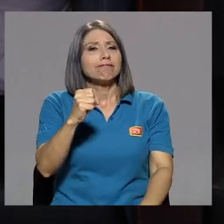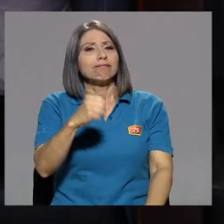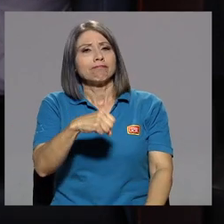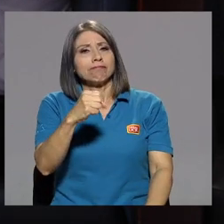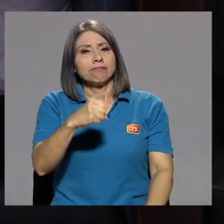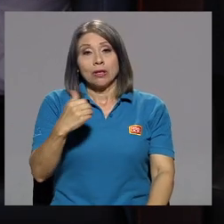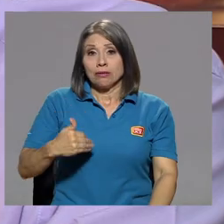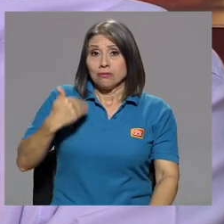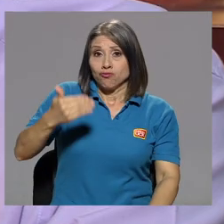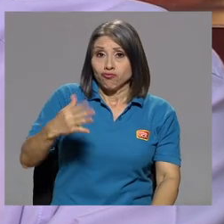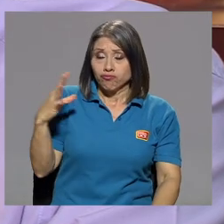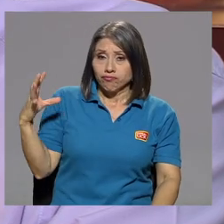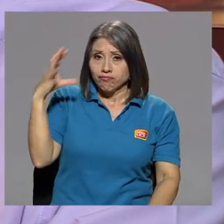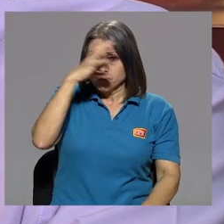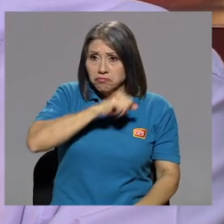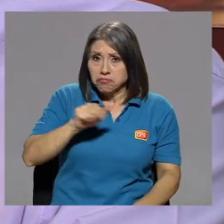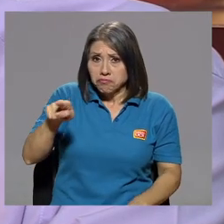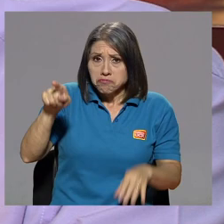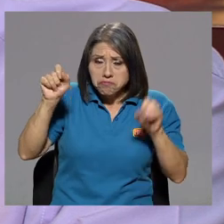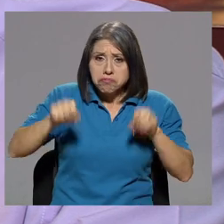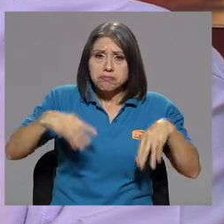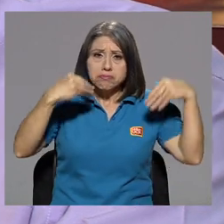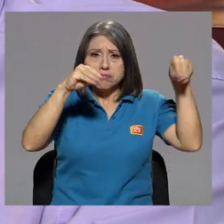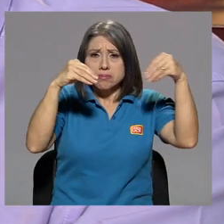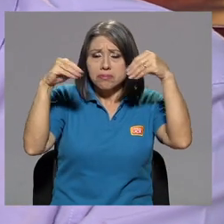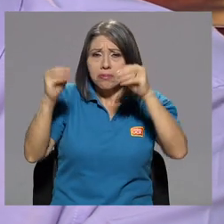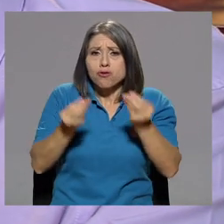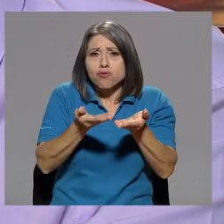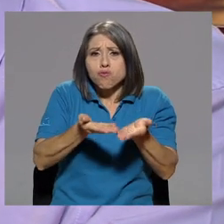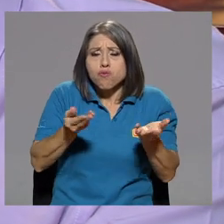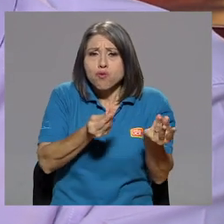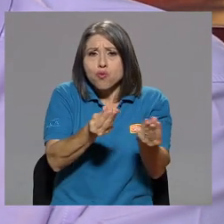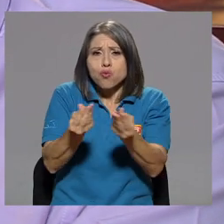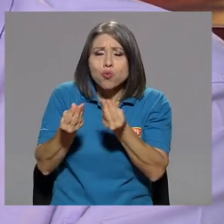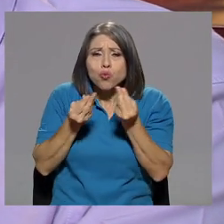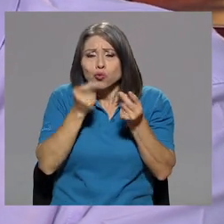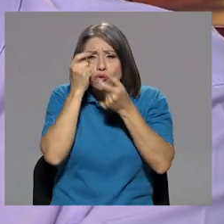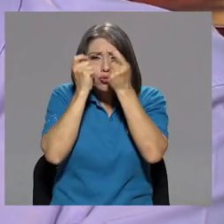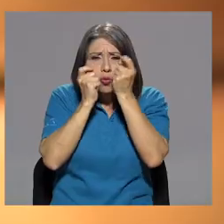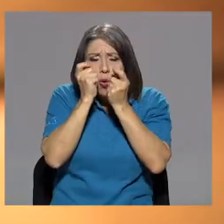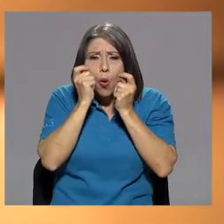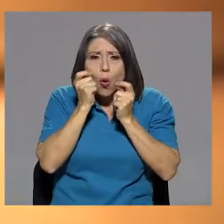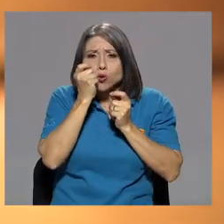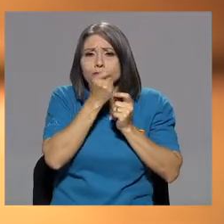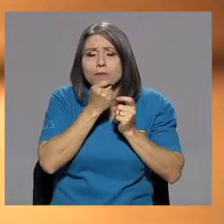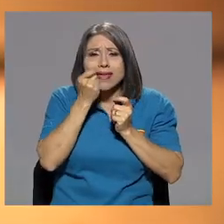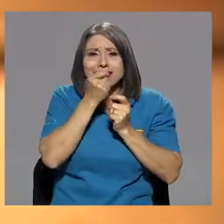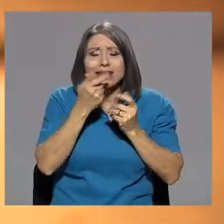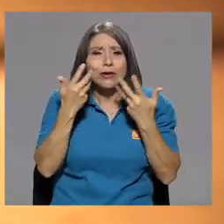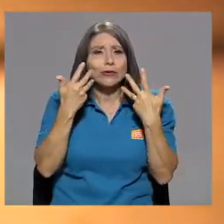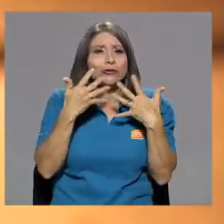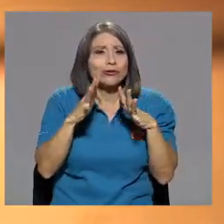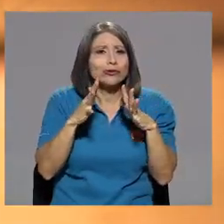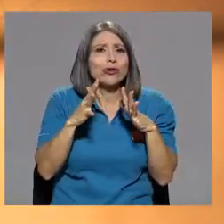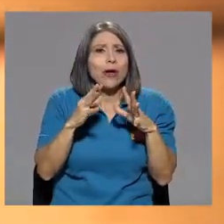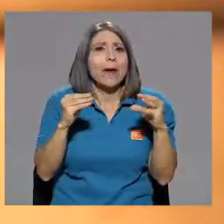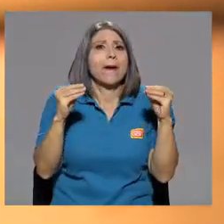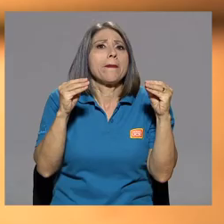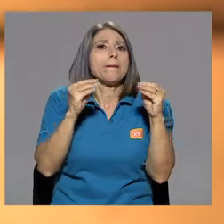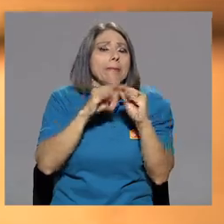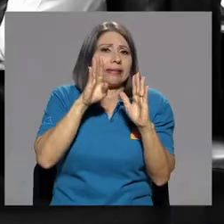inclusive luego usted se dio cuenta que podía vender productos cosméticos de un precio inferior,